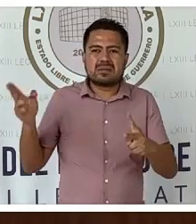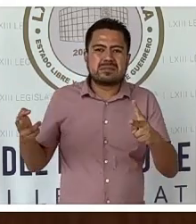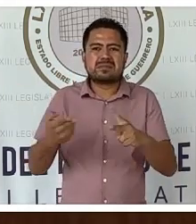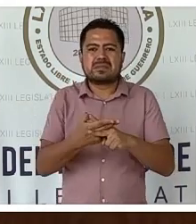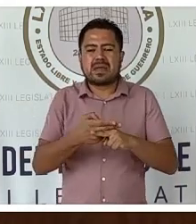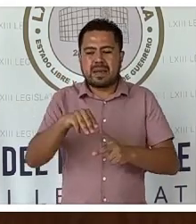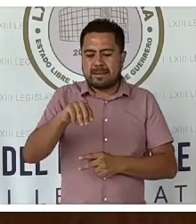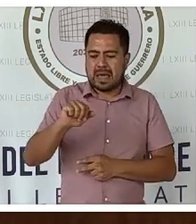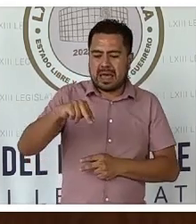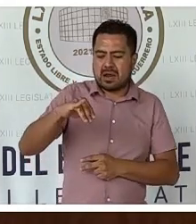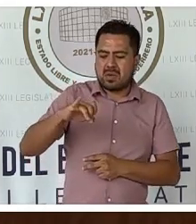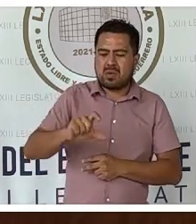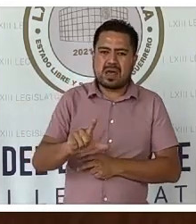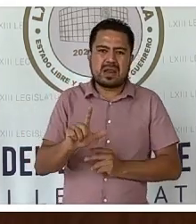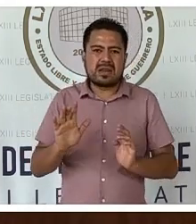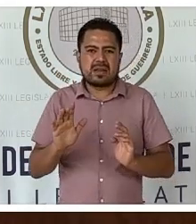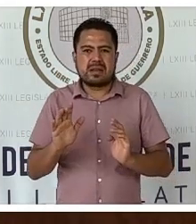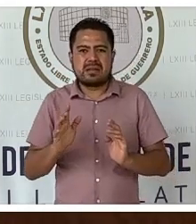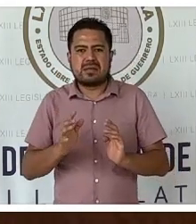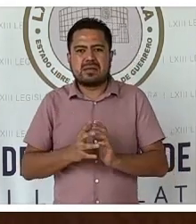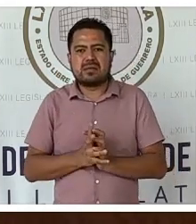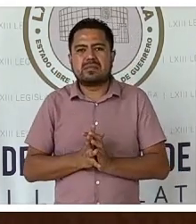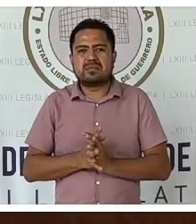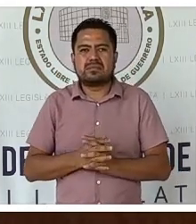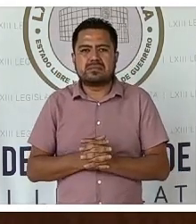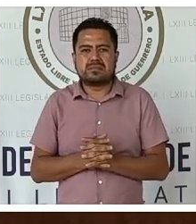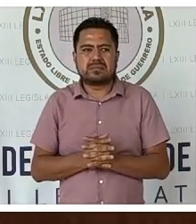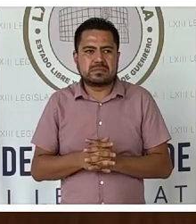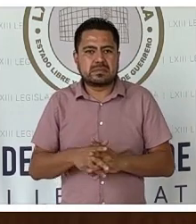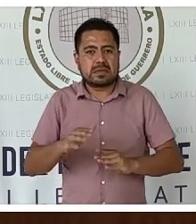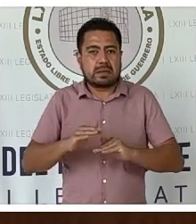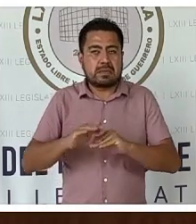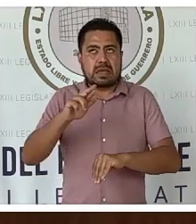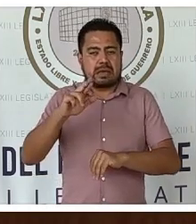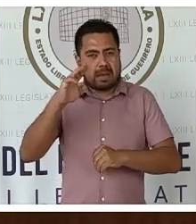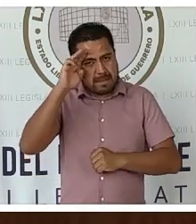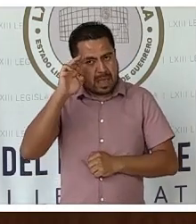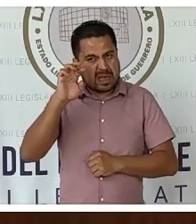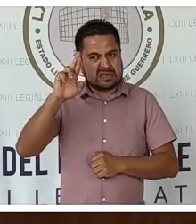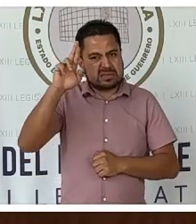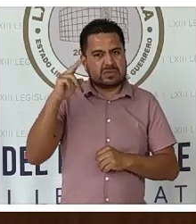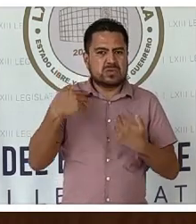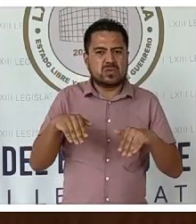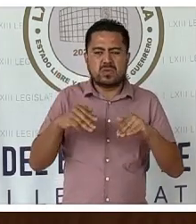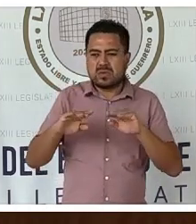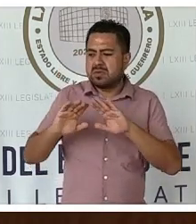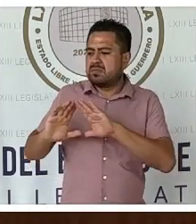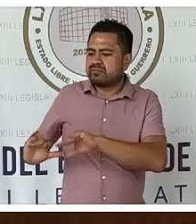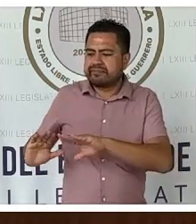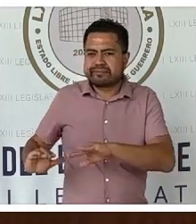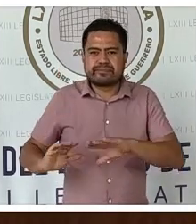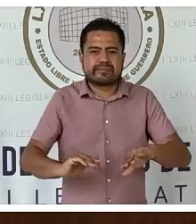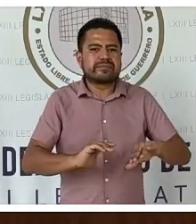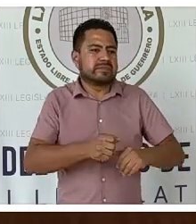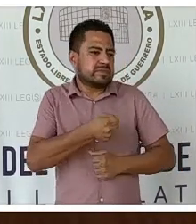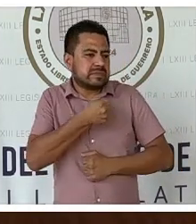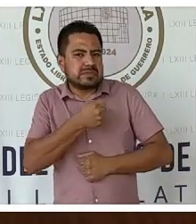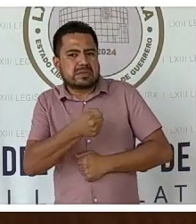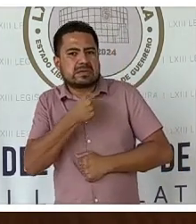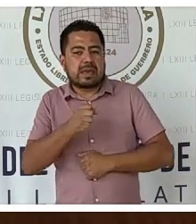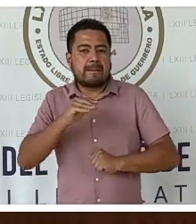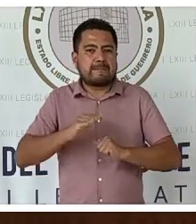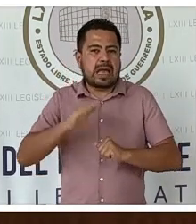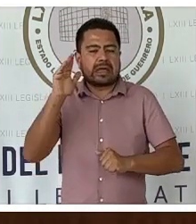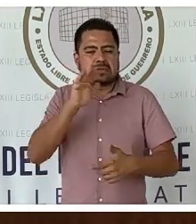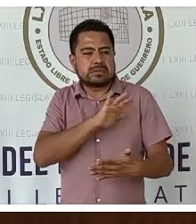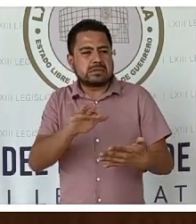de Manuel Buendía, un destacado maestro formador de reporteros y el periodista más